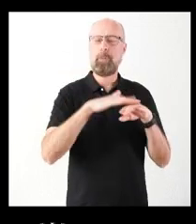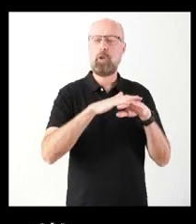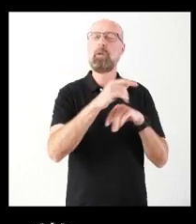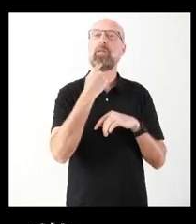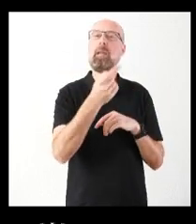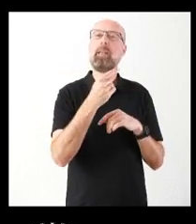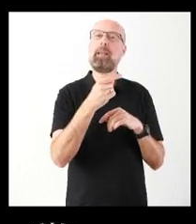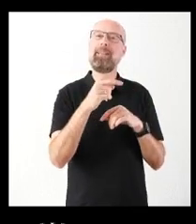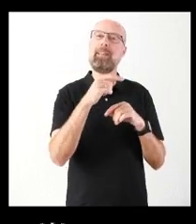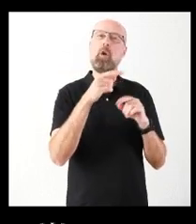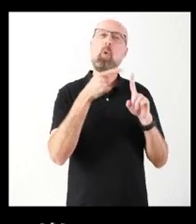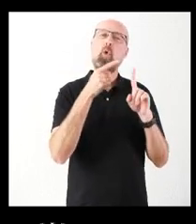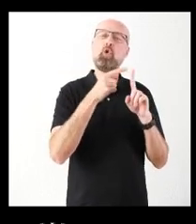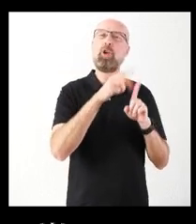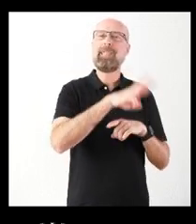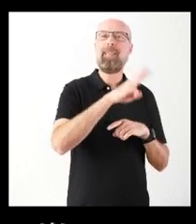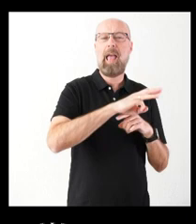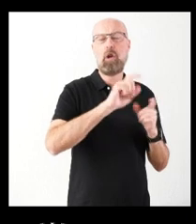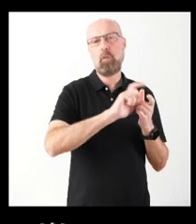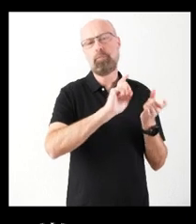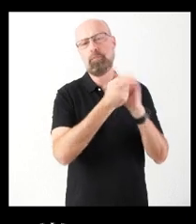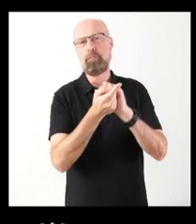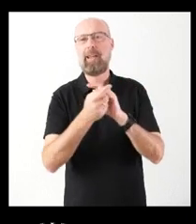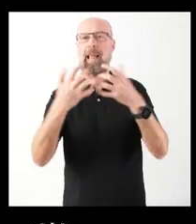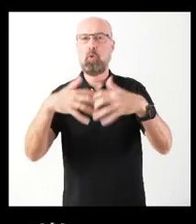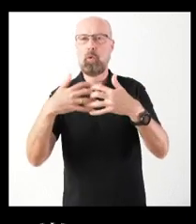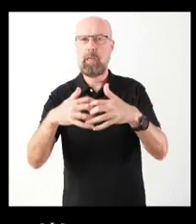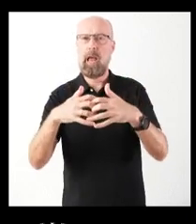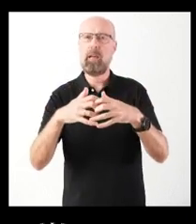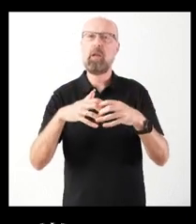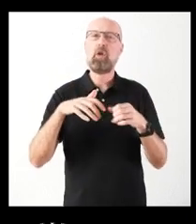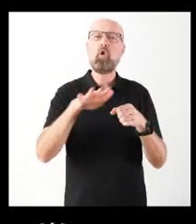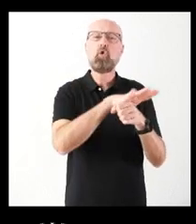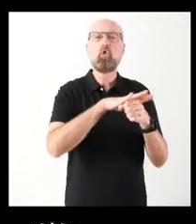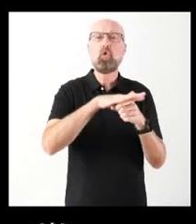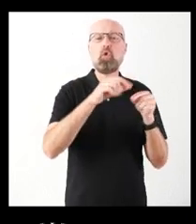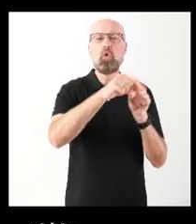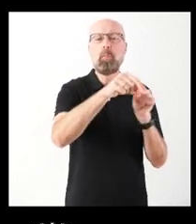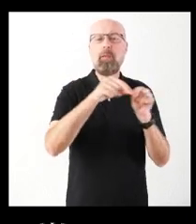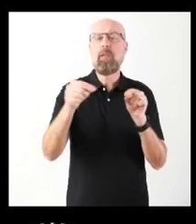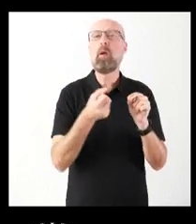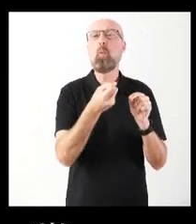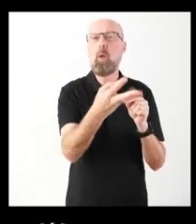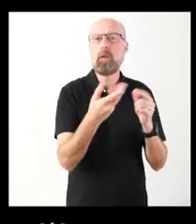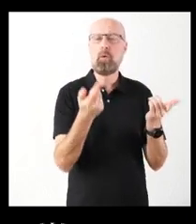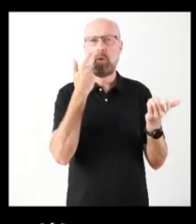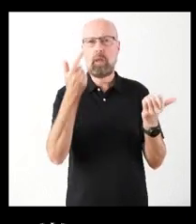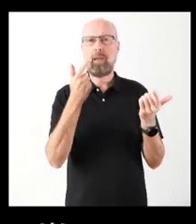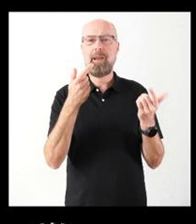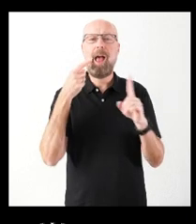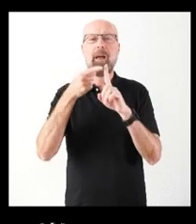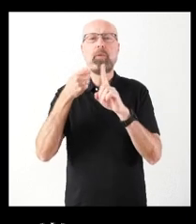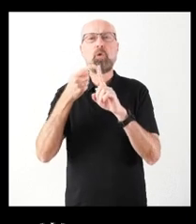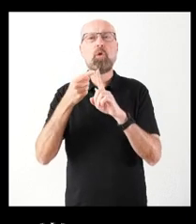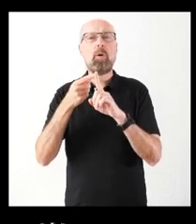¿Podría detallar a qué superficie afecta y, sobre todo, a qué actividad productiva responde dicho cambio? Y, por otro